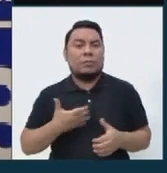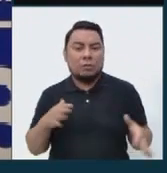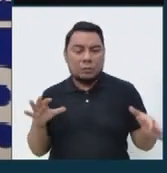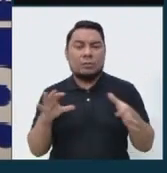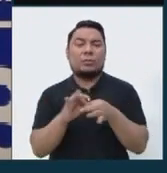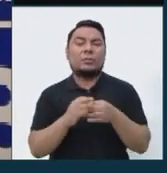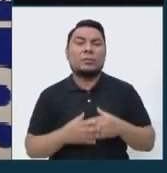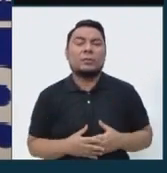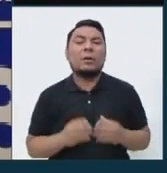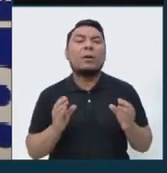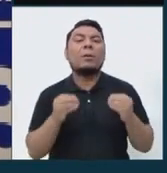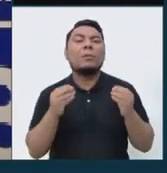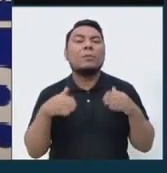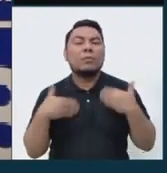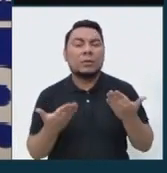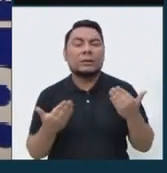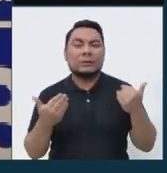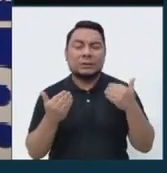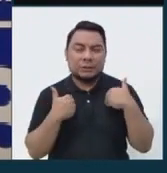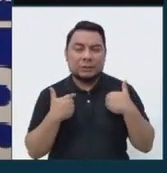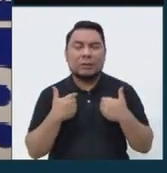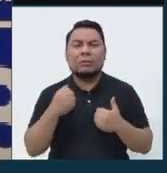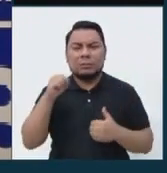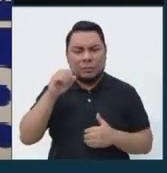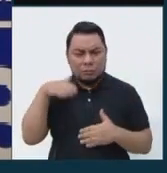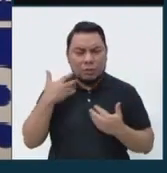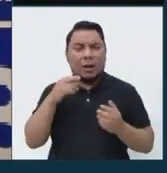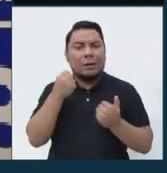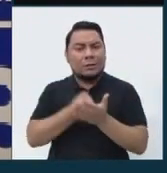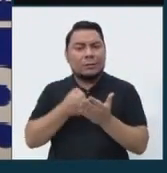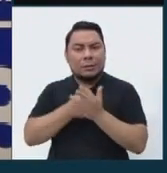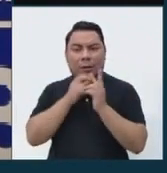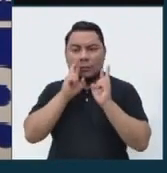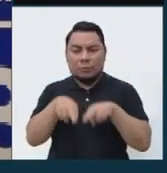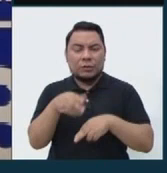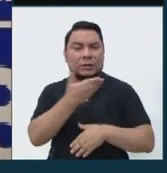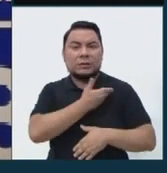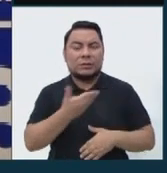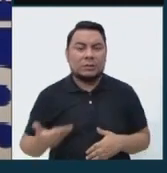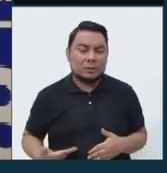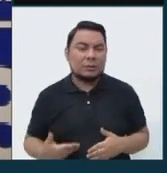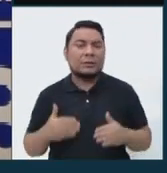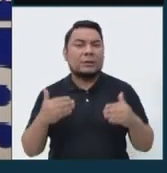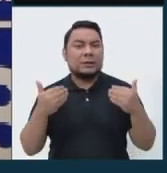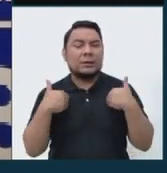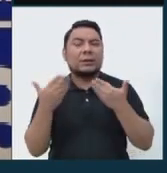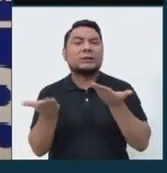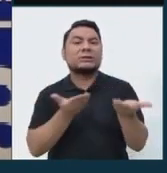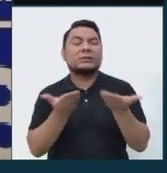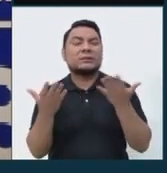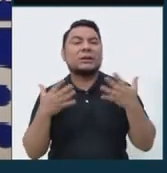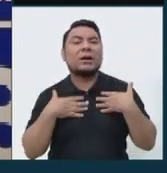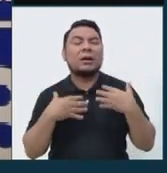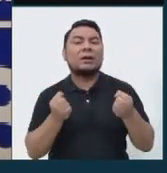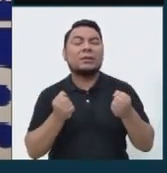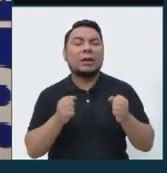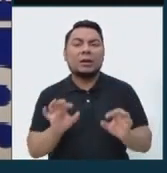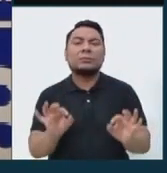poder tener la capacidad de respuesta del Estado para tener servicios de salud